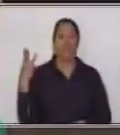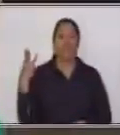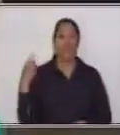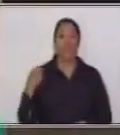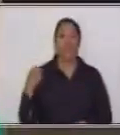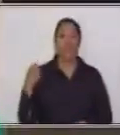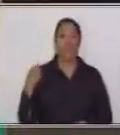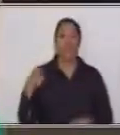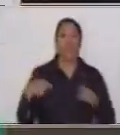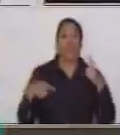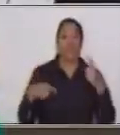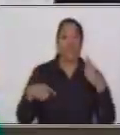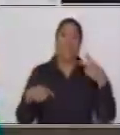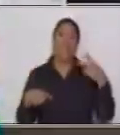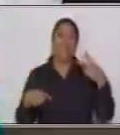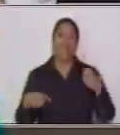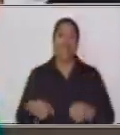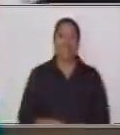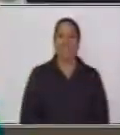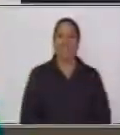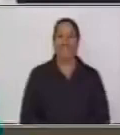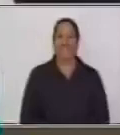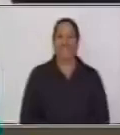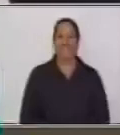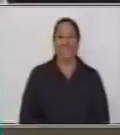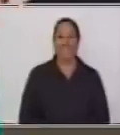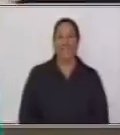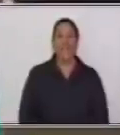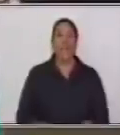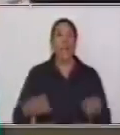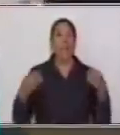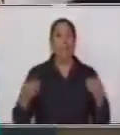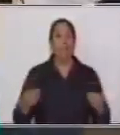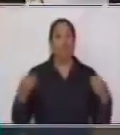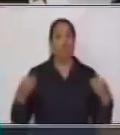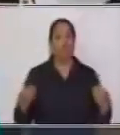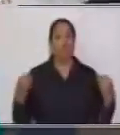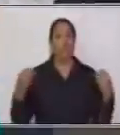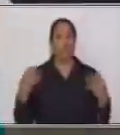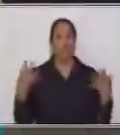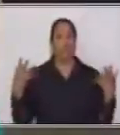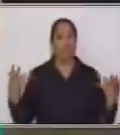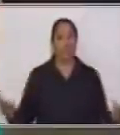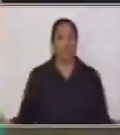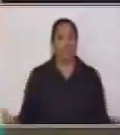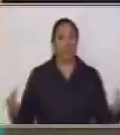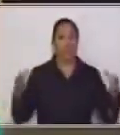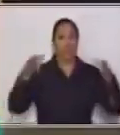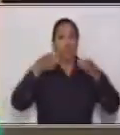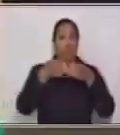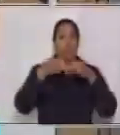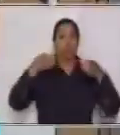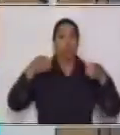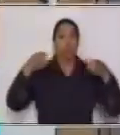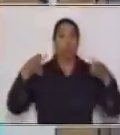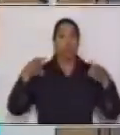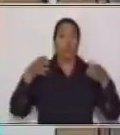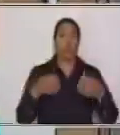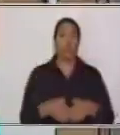Uno, dos. Hay muchos troncos que tienen